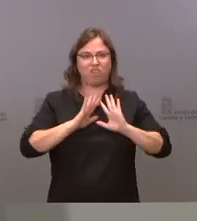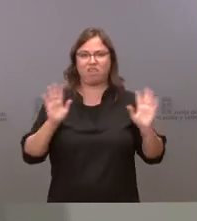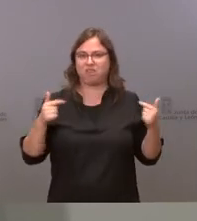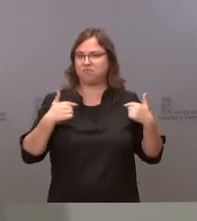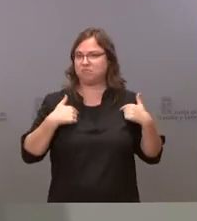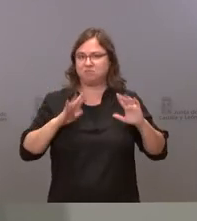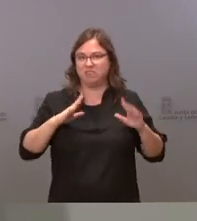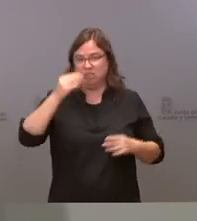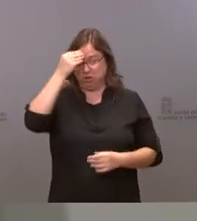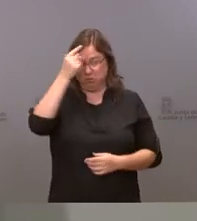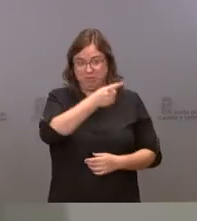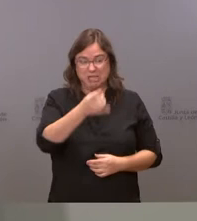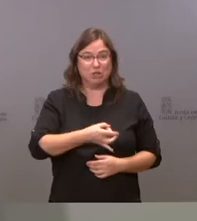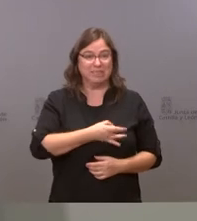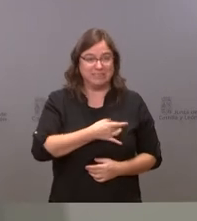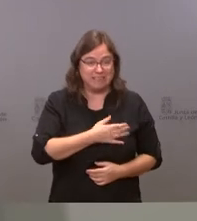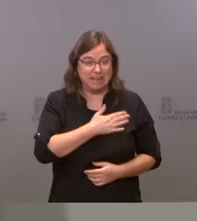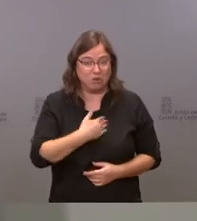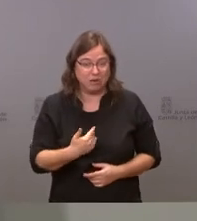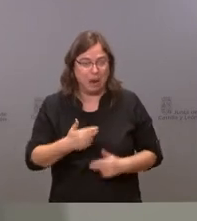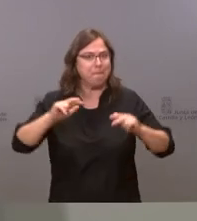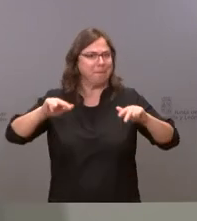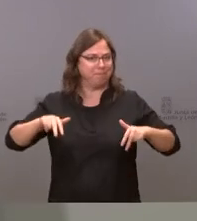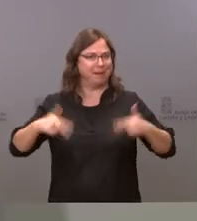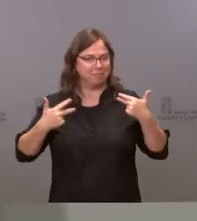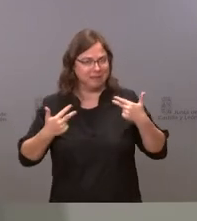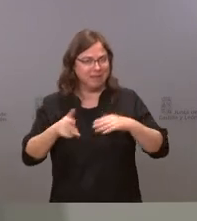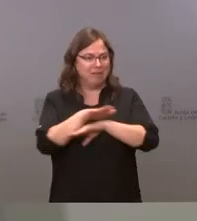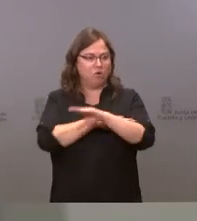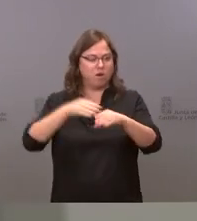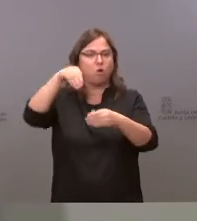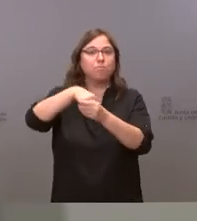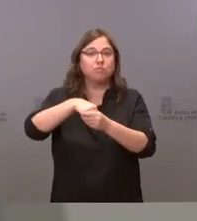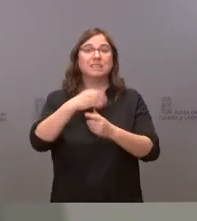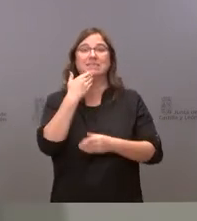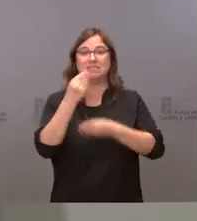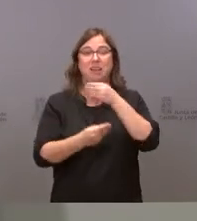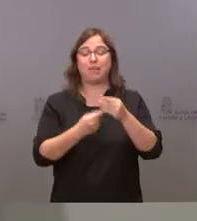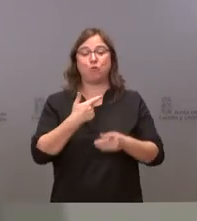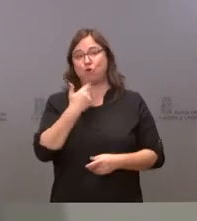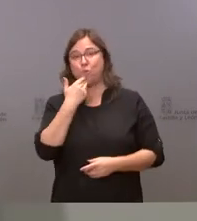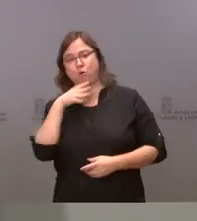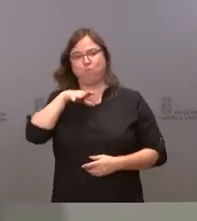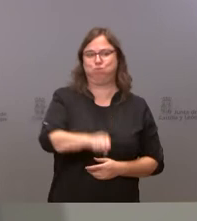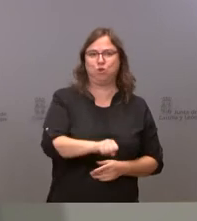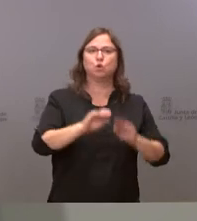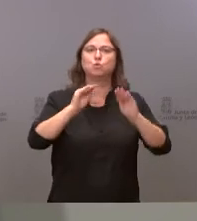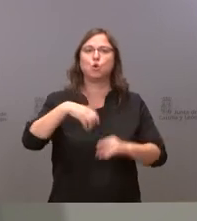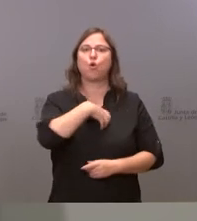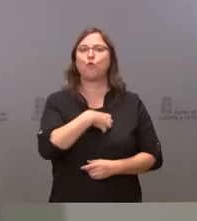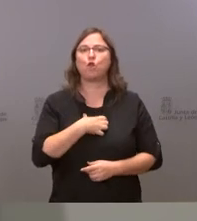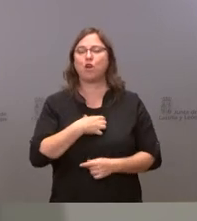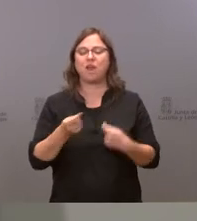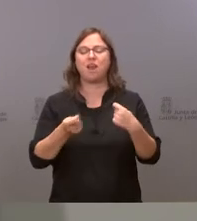organización sindical nos lo permitiese porque sería usurpar unas funciones que son propias de la